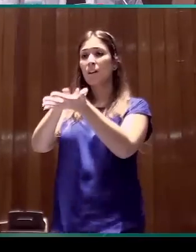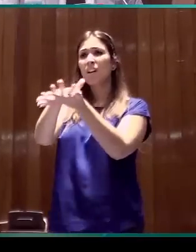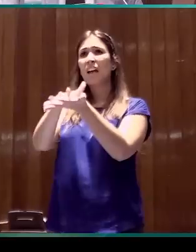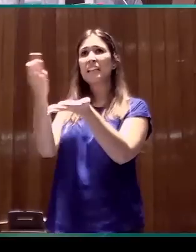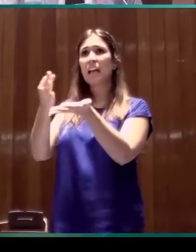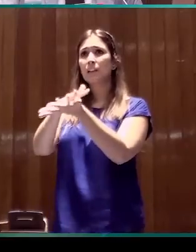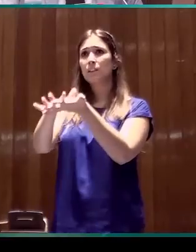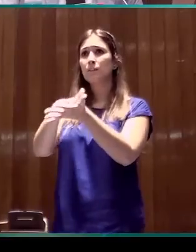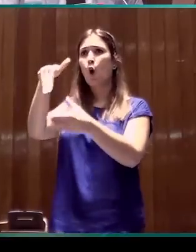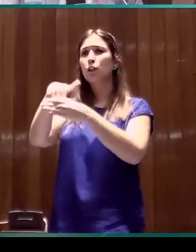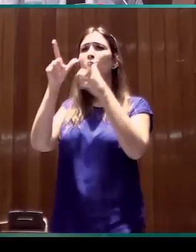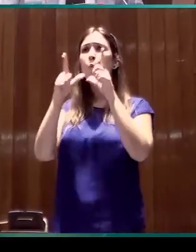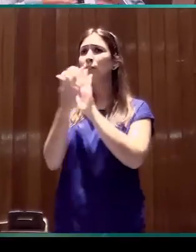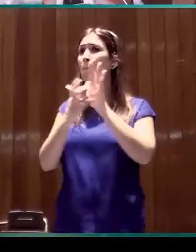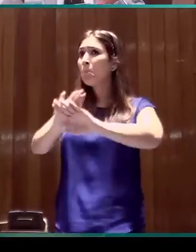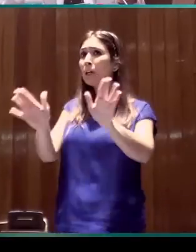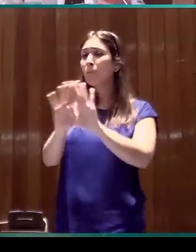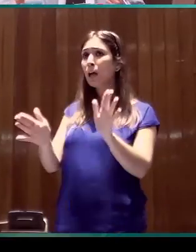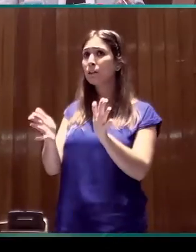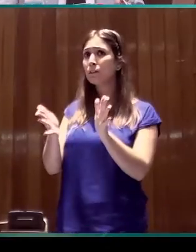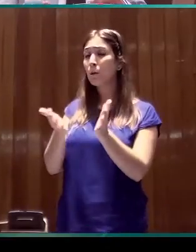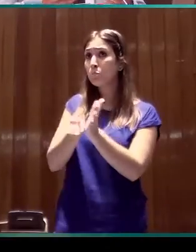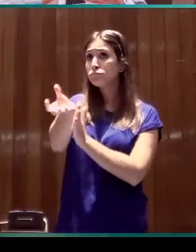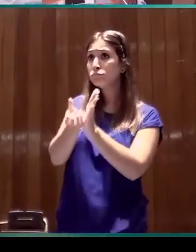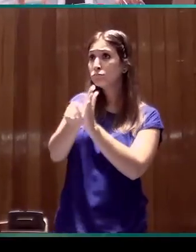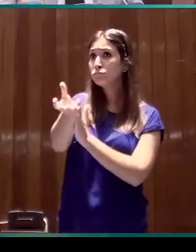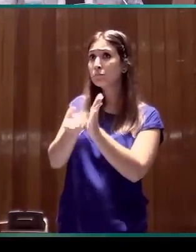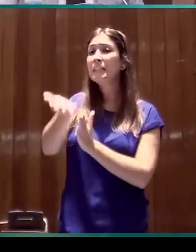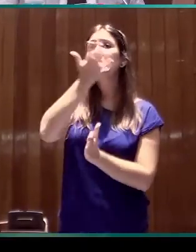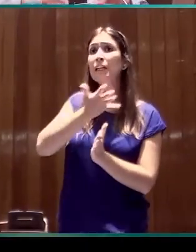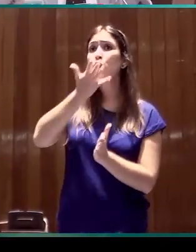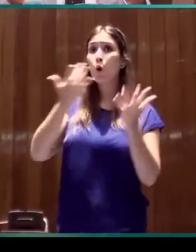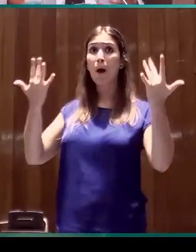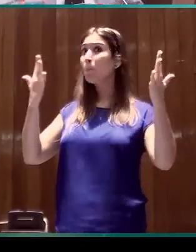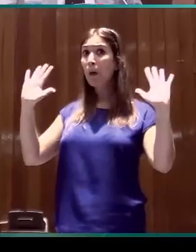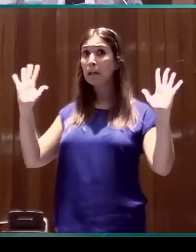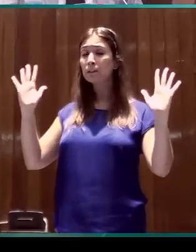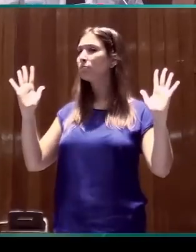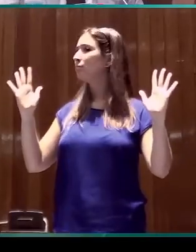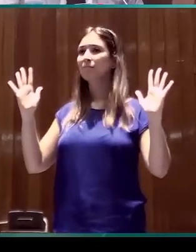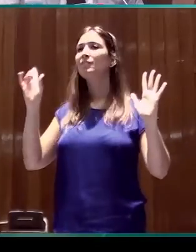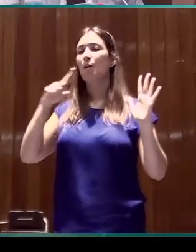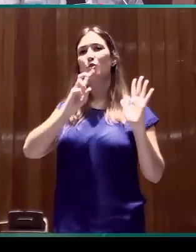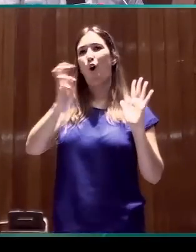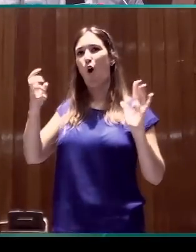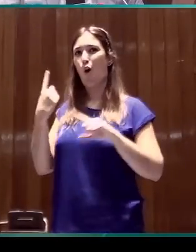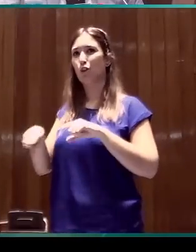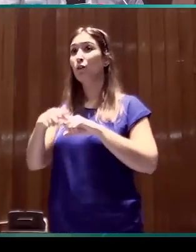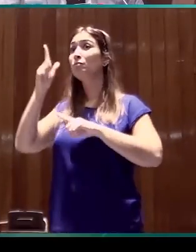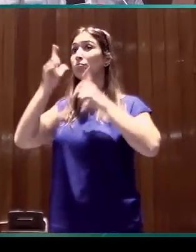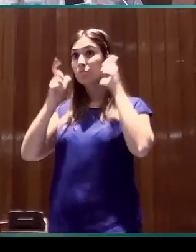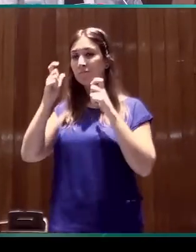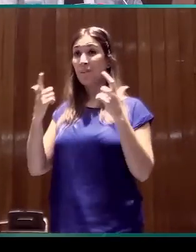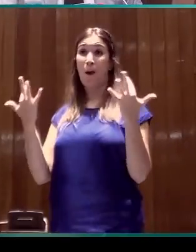contenido lingüístico y gramática en los signos manuales, sino también en los muchos componentes manuales, no